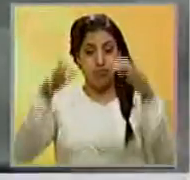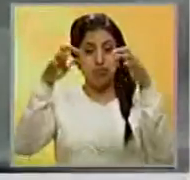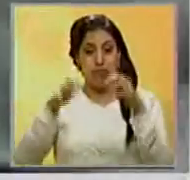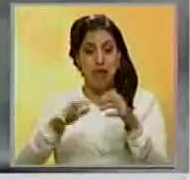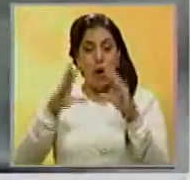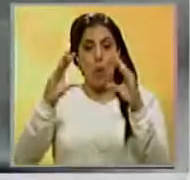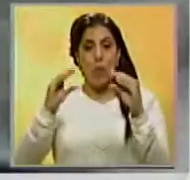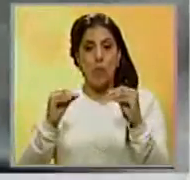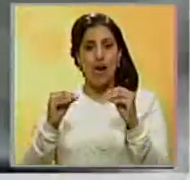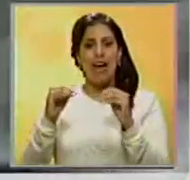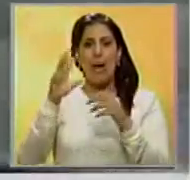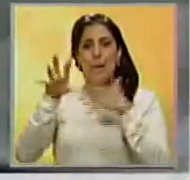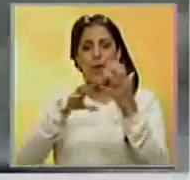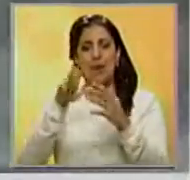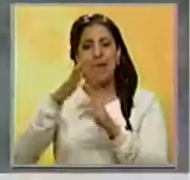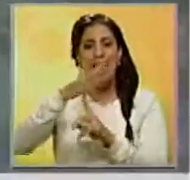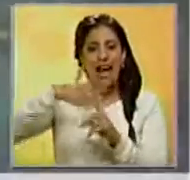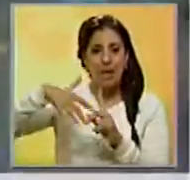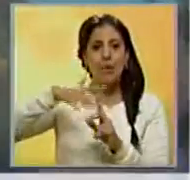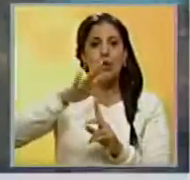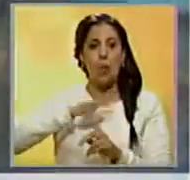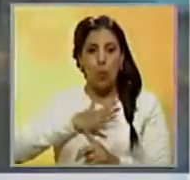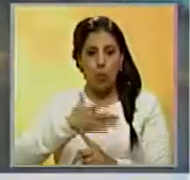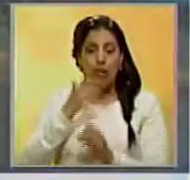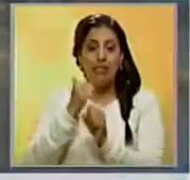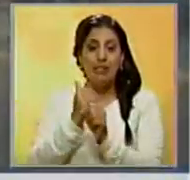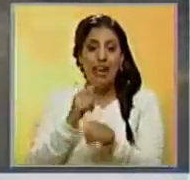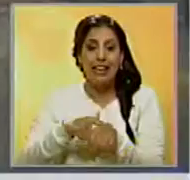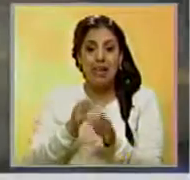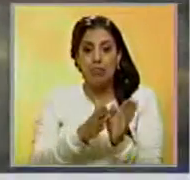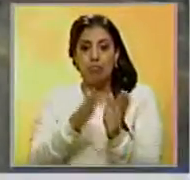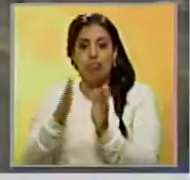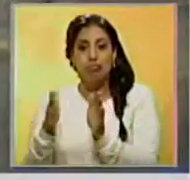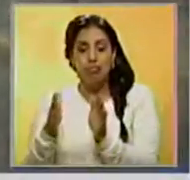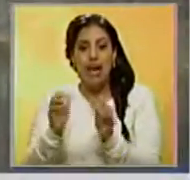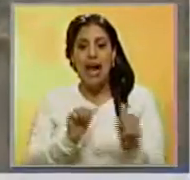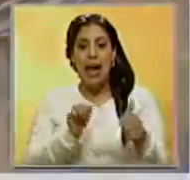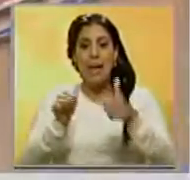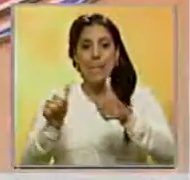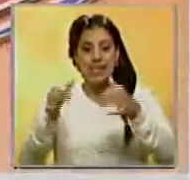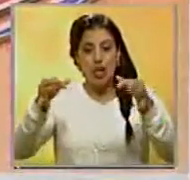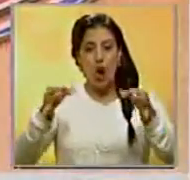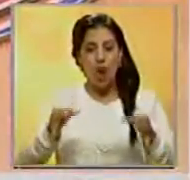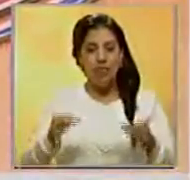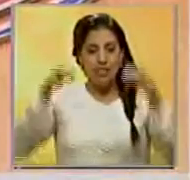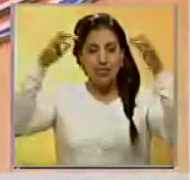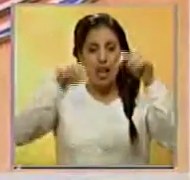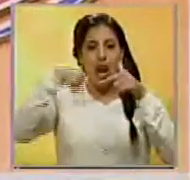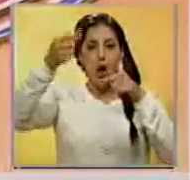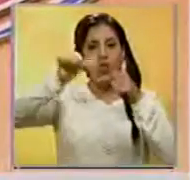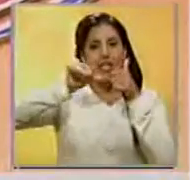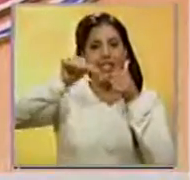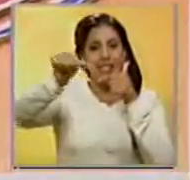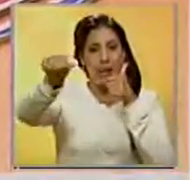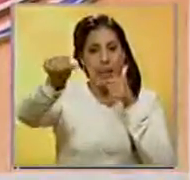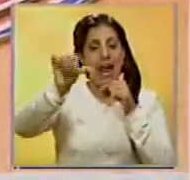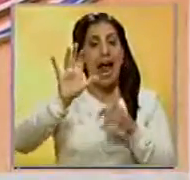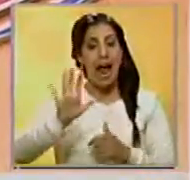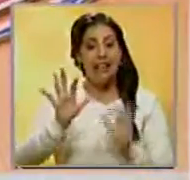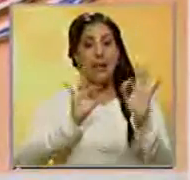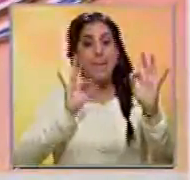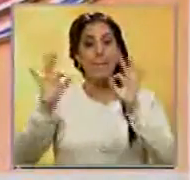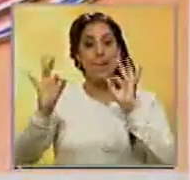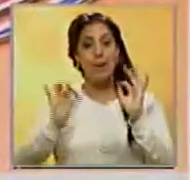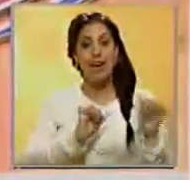cesó dejó inestabilidad atmosférica y por eso se estima que el periodo lluvioso comience formalmente la próxima semana, como se había